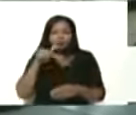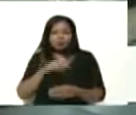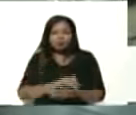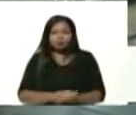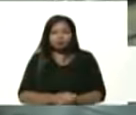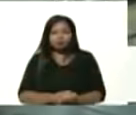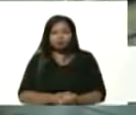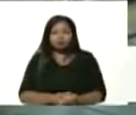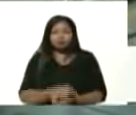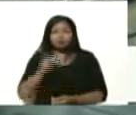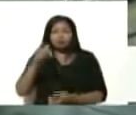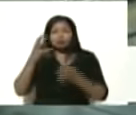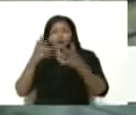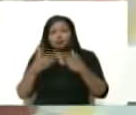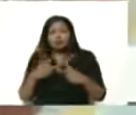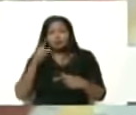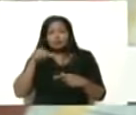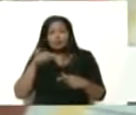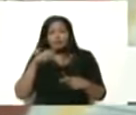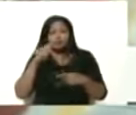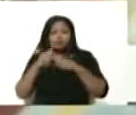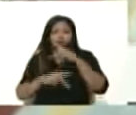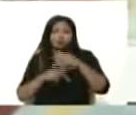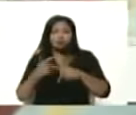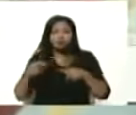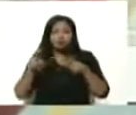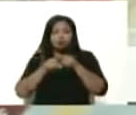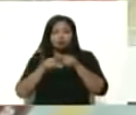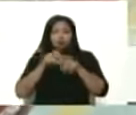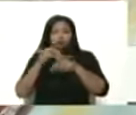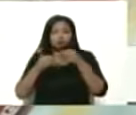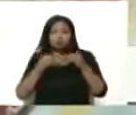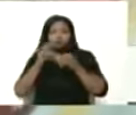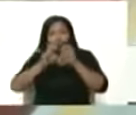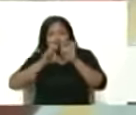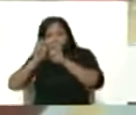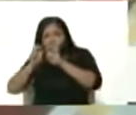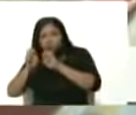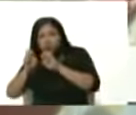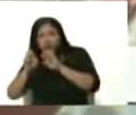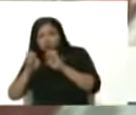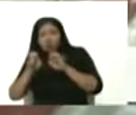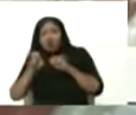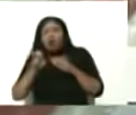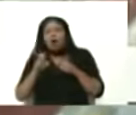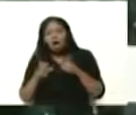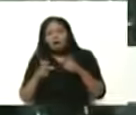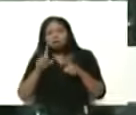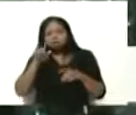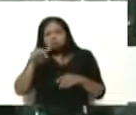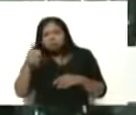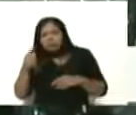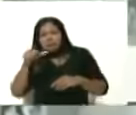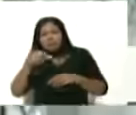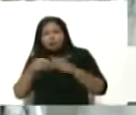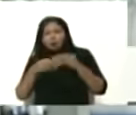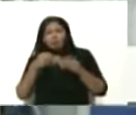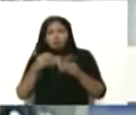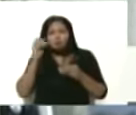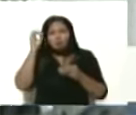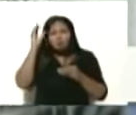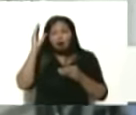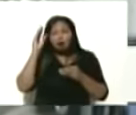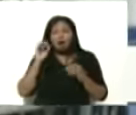bueno importante producción ayer hicimos una prueba de calidad donde se pudo se pudo demostrar la capacidad de